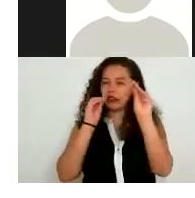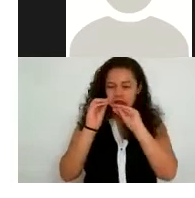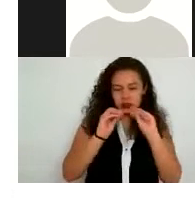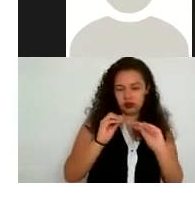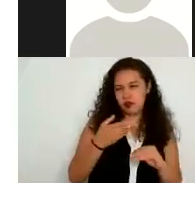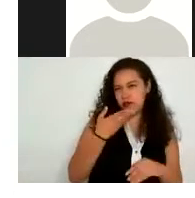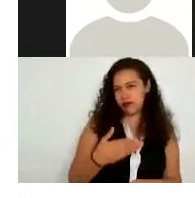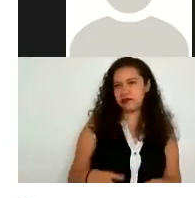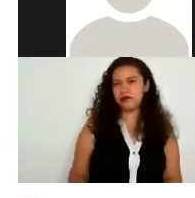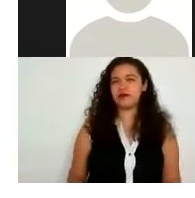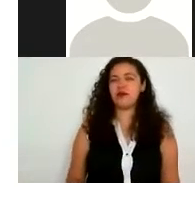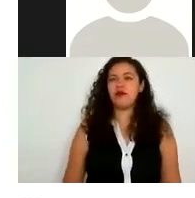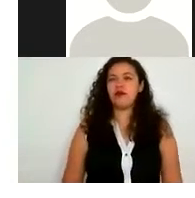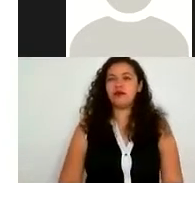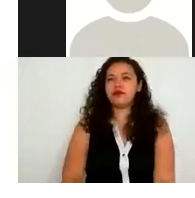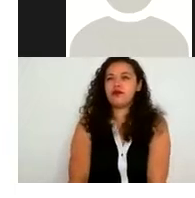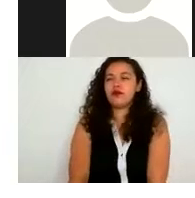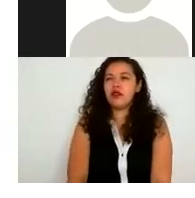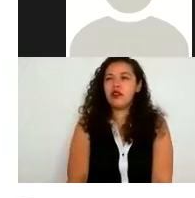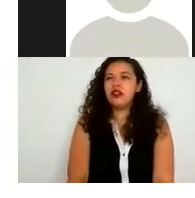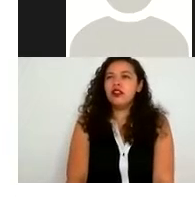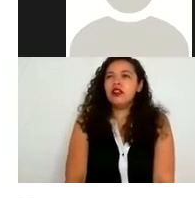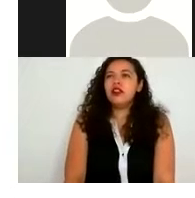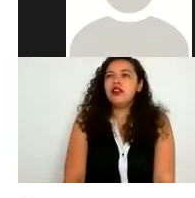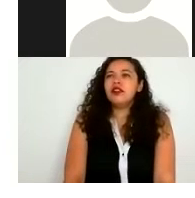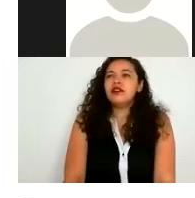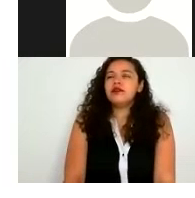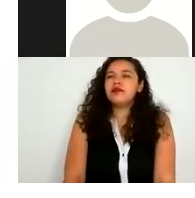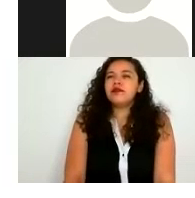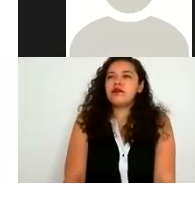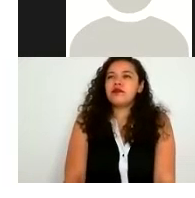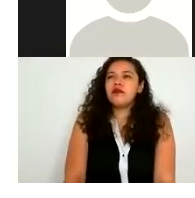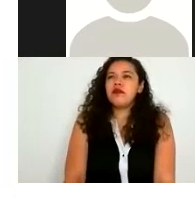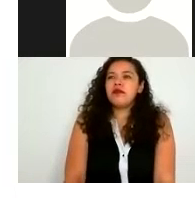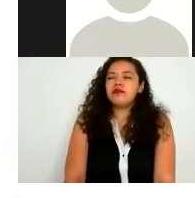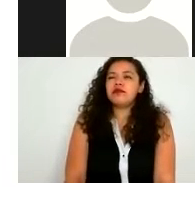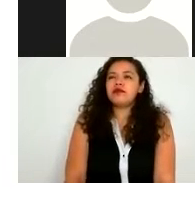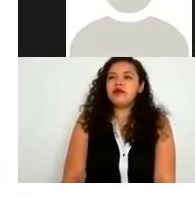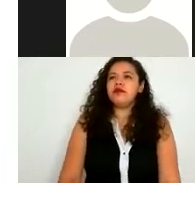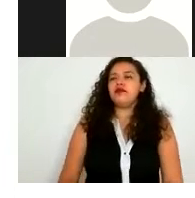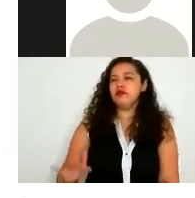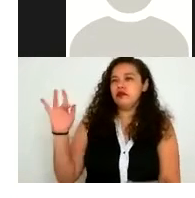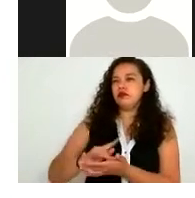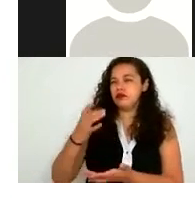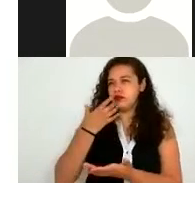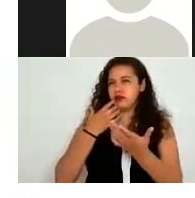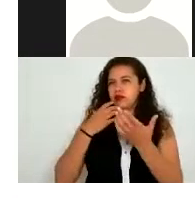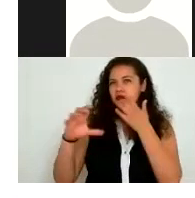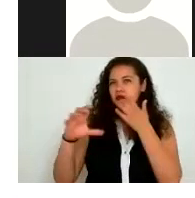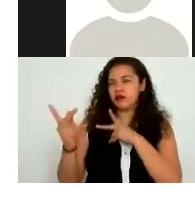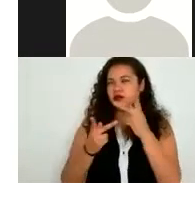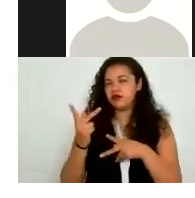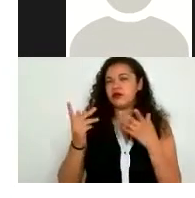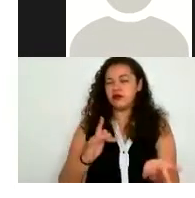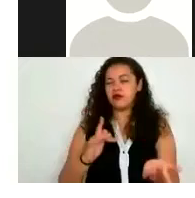porque digamos que la recomendación y gracias por el comentario y la pregunta la recomendación en principio para que ustedes tengan certeza de